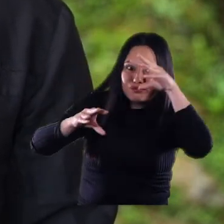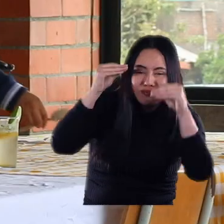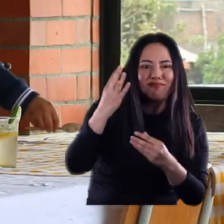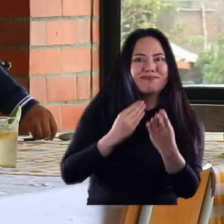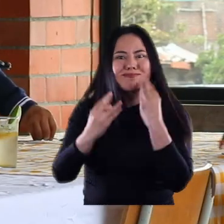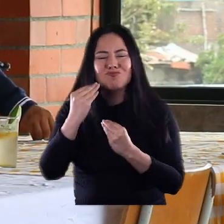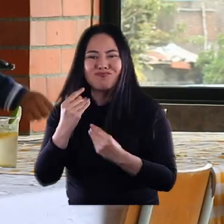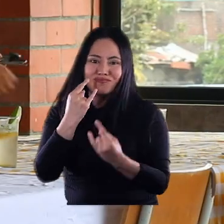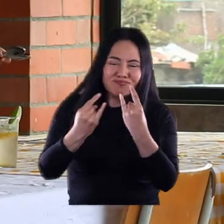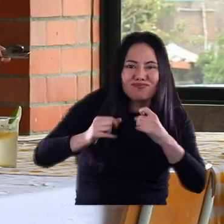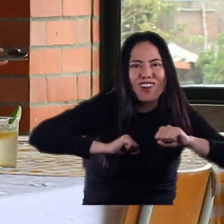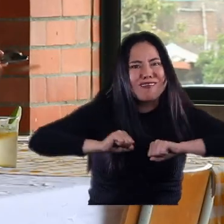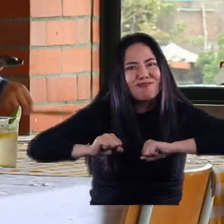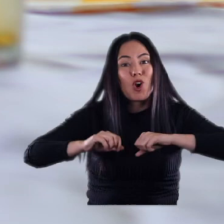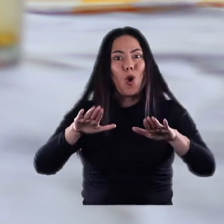aprendices.